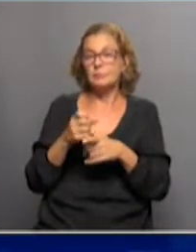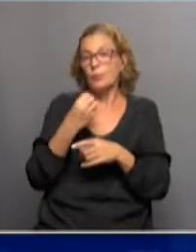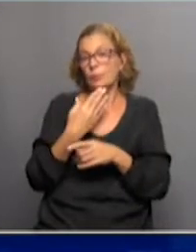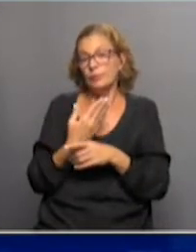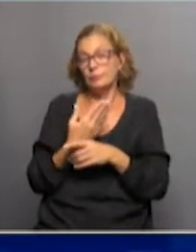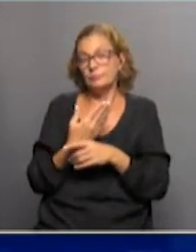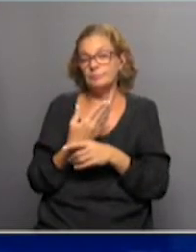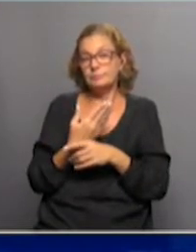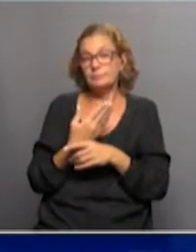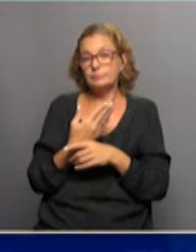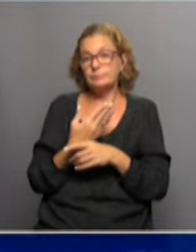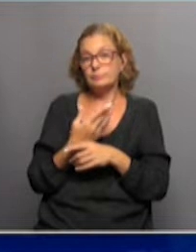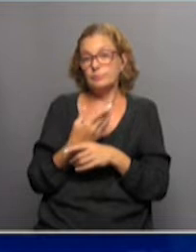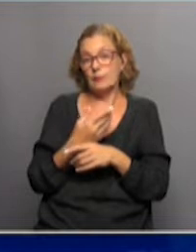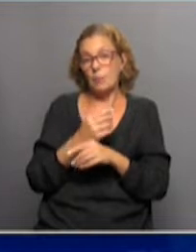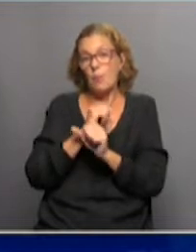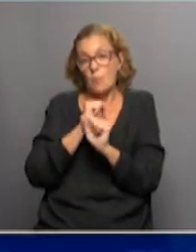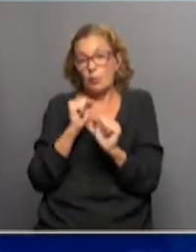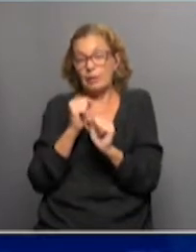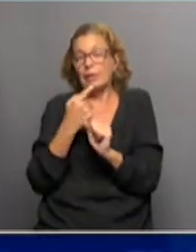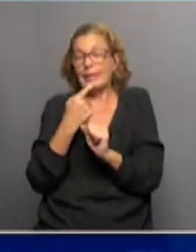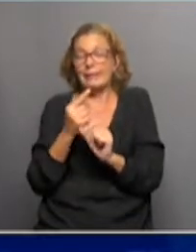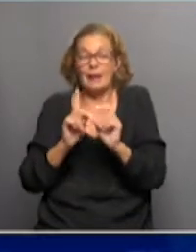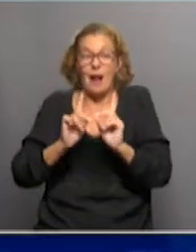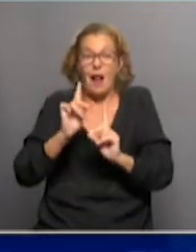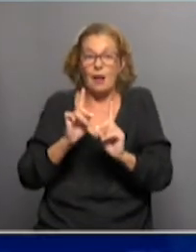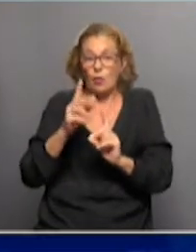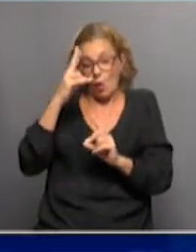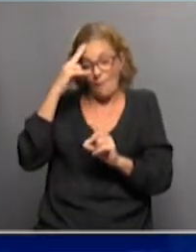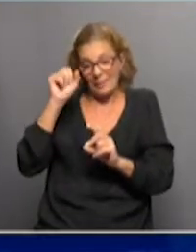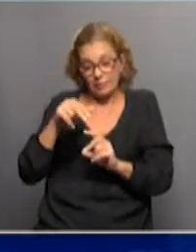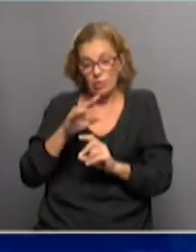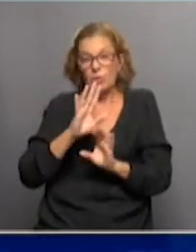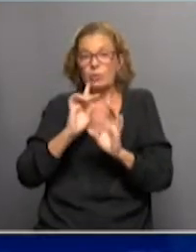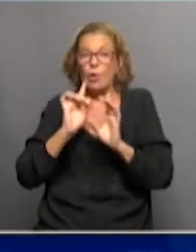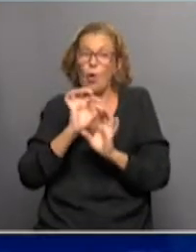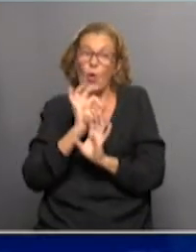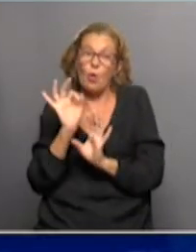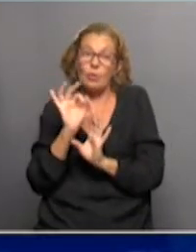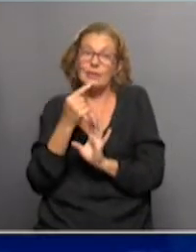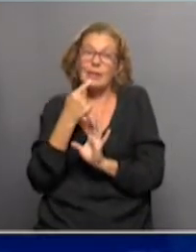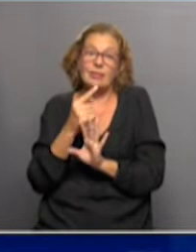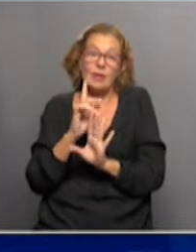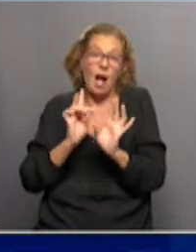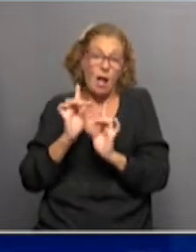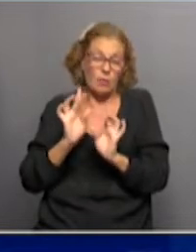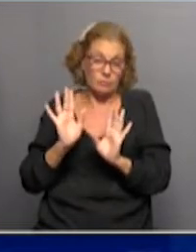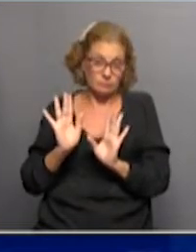bueno, nos ha permitido dar algunas opiniones o algunas recomendaciones,